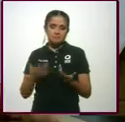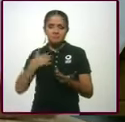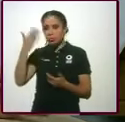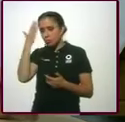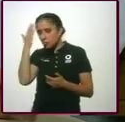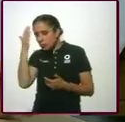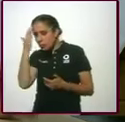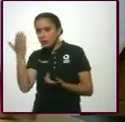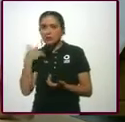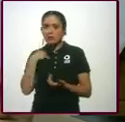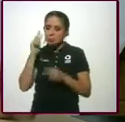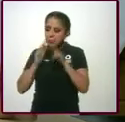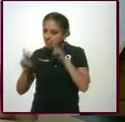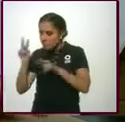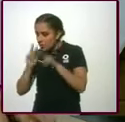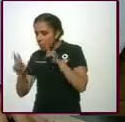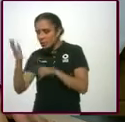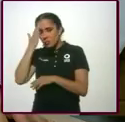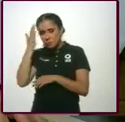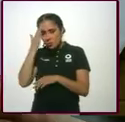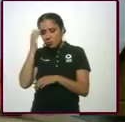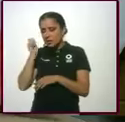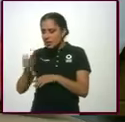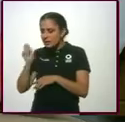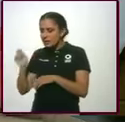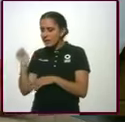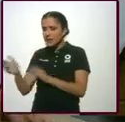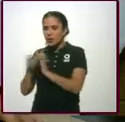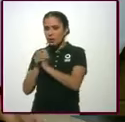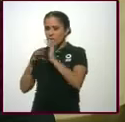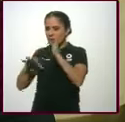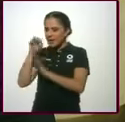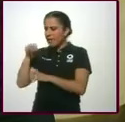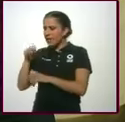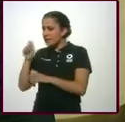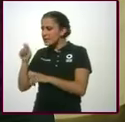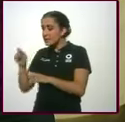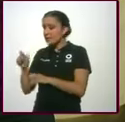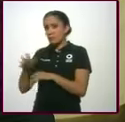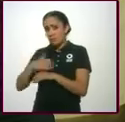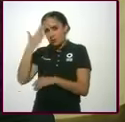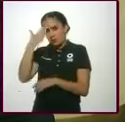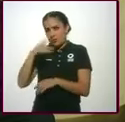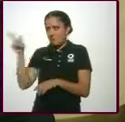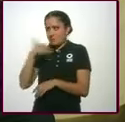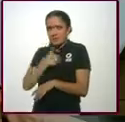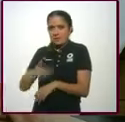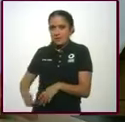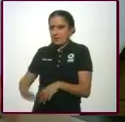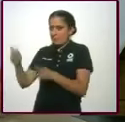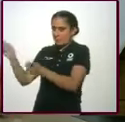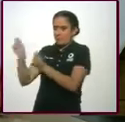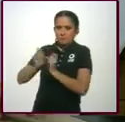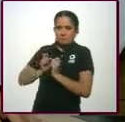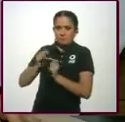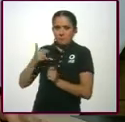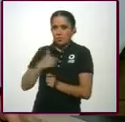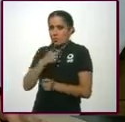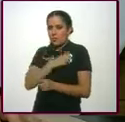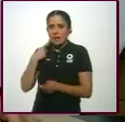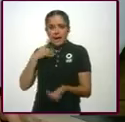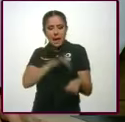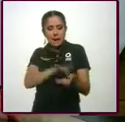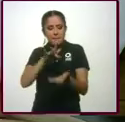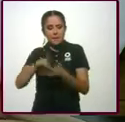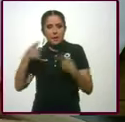aplicándonos, de estar conociendo y de que nosotros tenemos la encomienda del presidente de apoyar a los billeteros